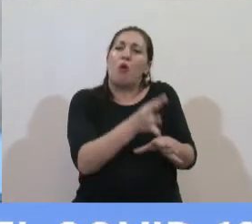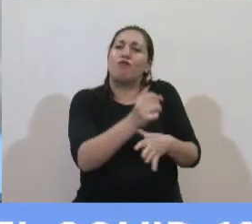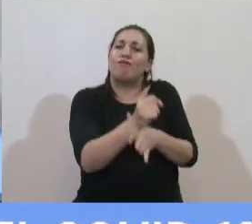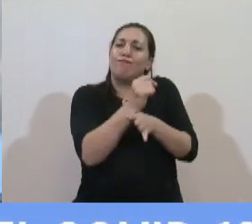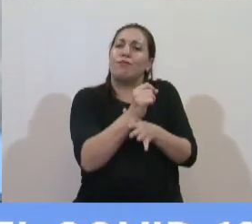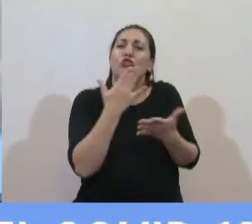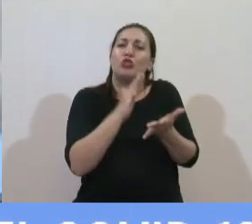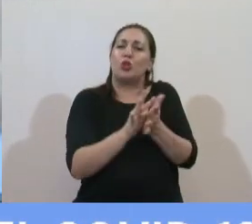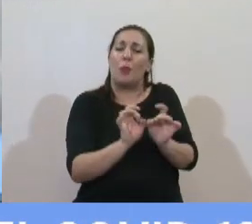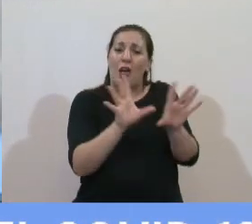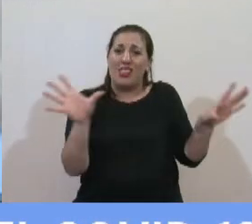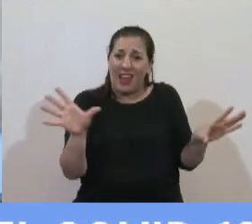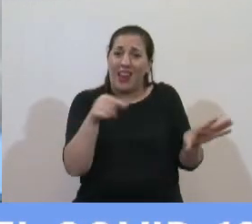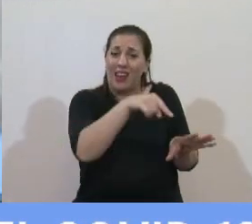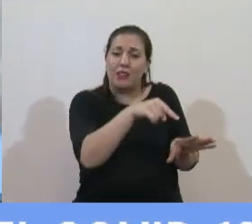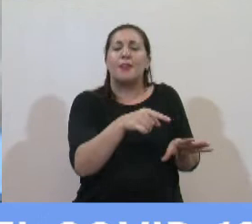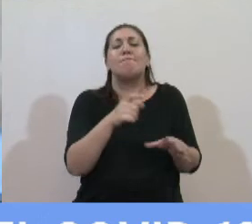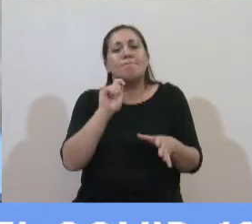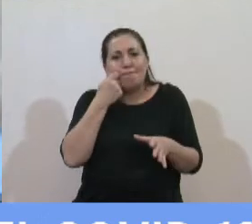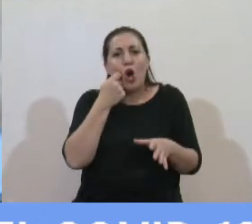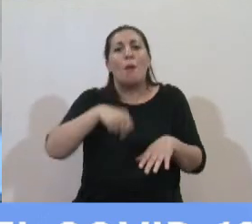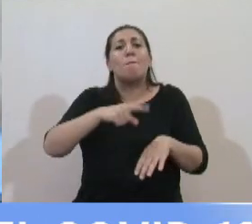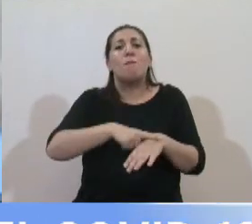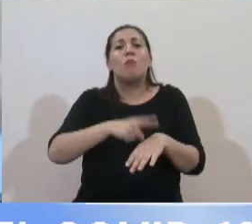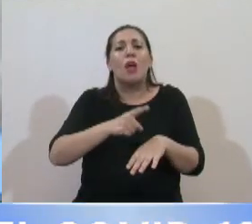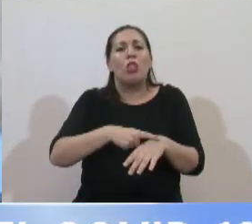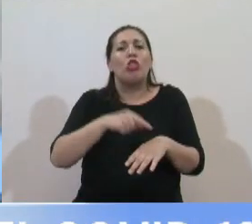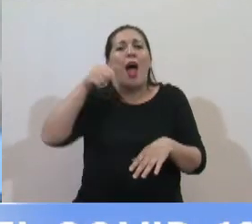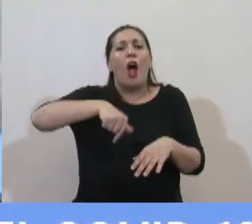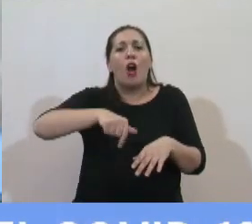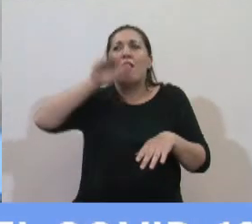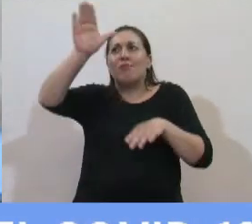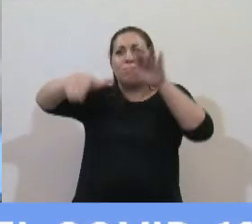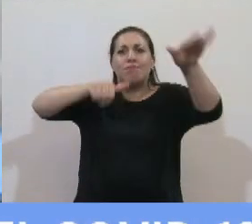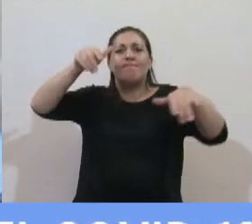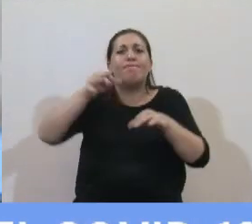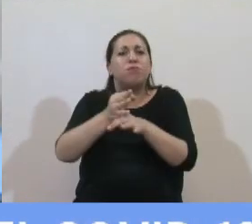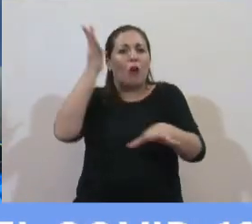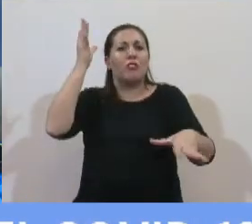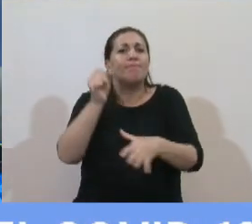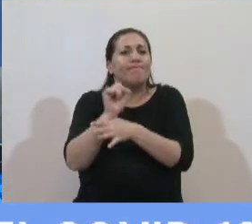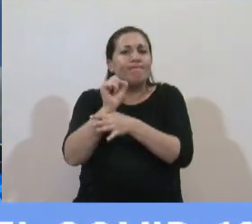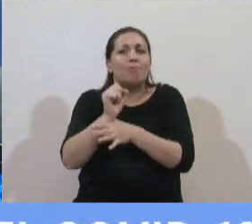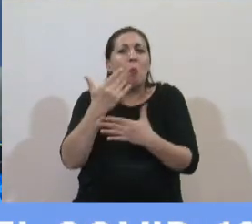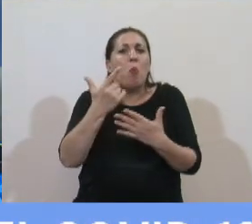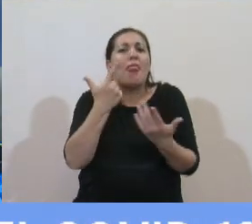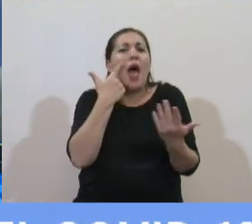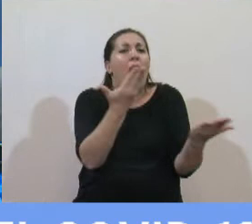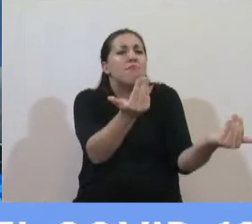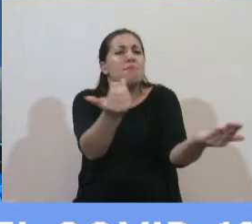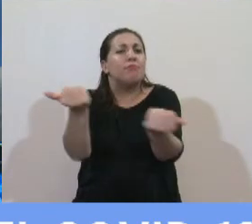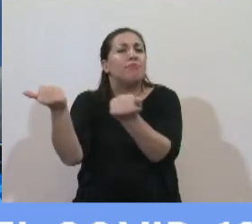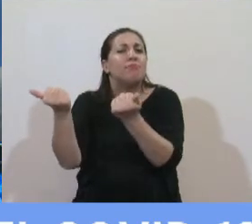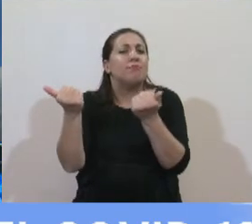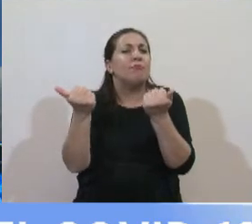quizás sea el tiempo en la Argentina de una convocatoria de consejos de expertos que puedan escuchar todas las voces en materia